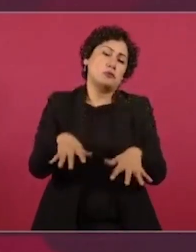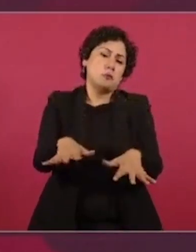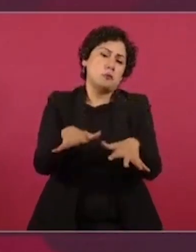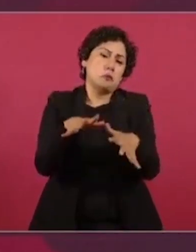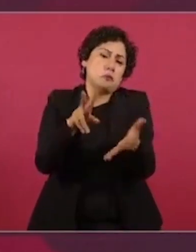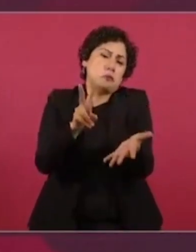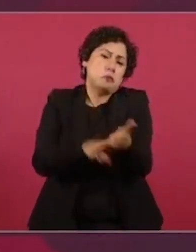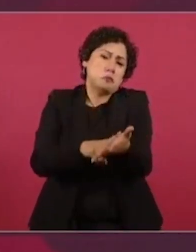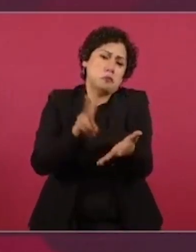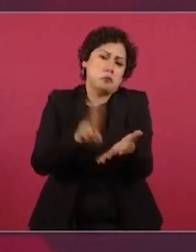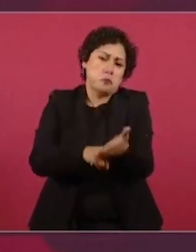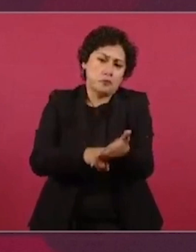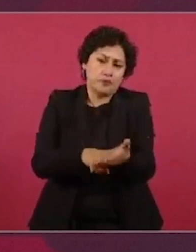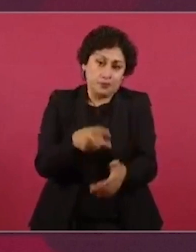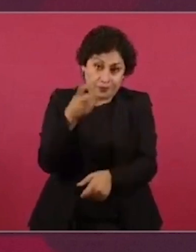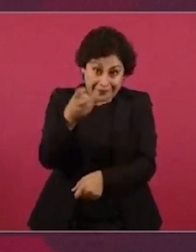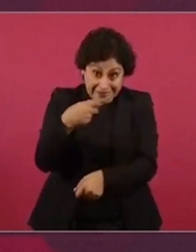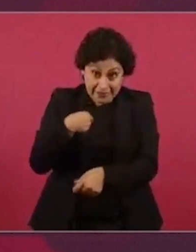voy a entregar,